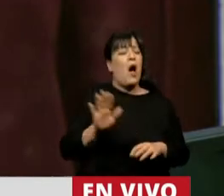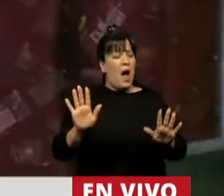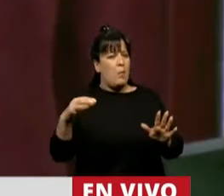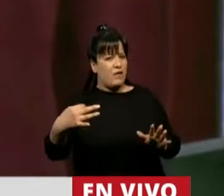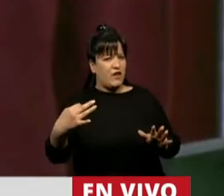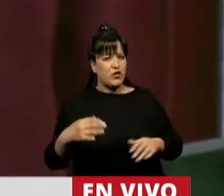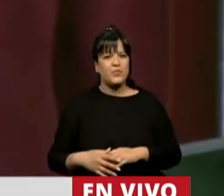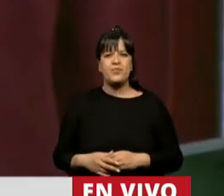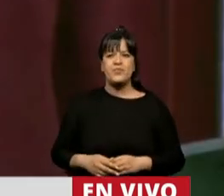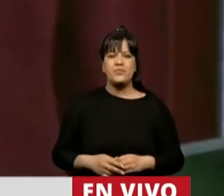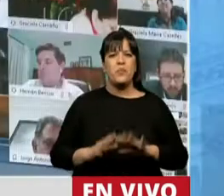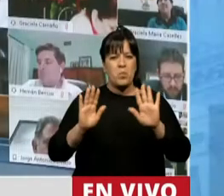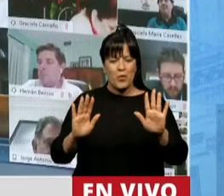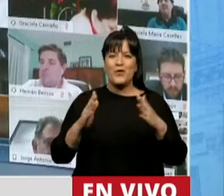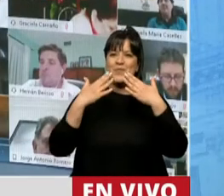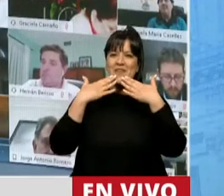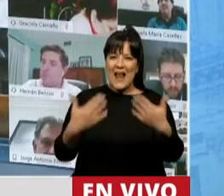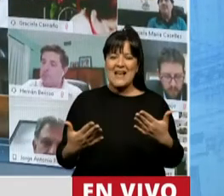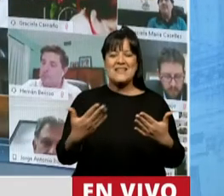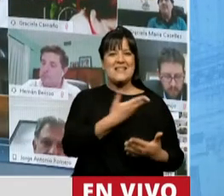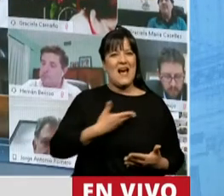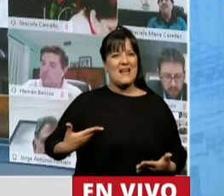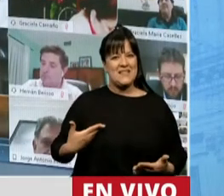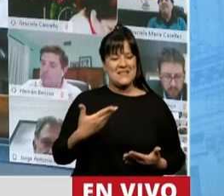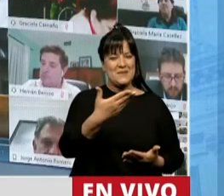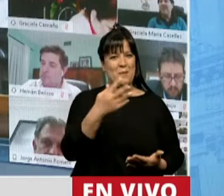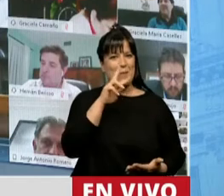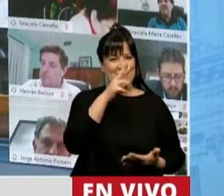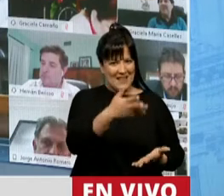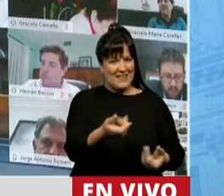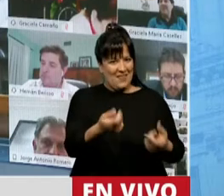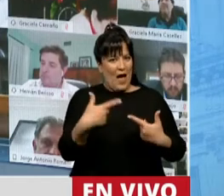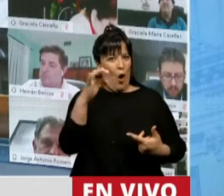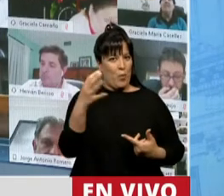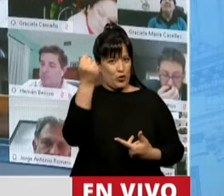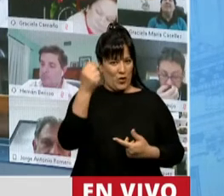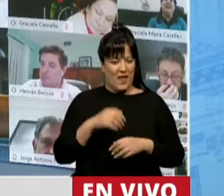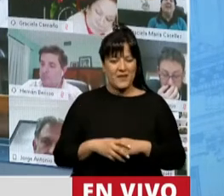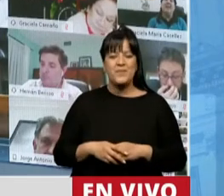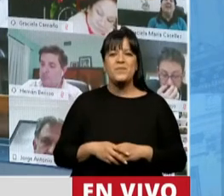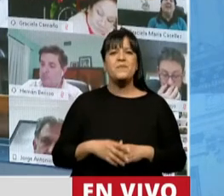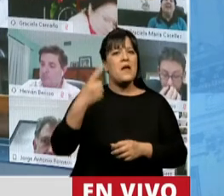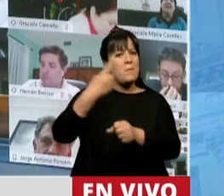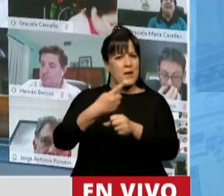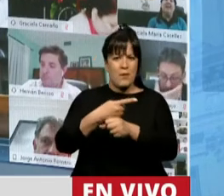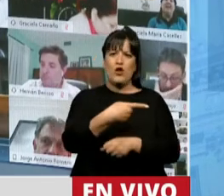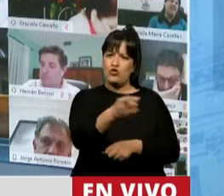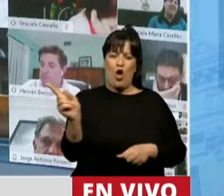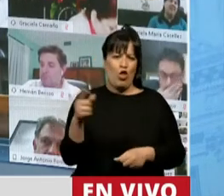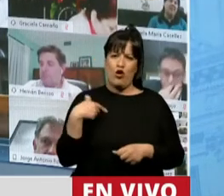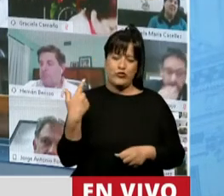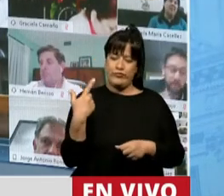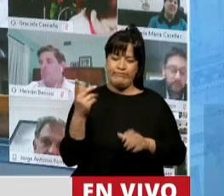perfecto. Bueno, muchas gracias señora Presidenta por darme esta oportunidad. primer lugar, como todos repudiar